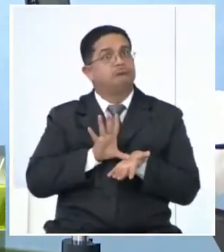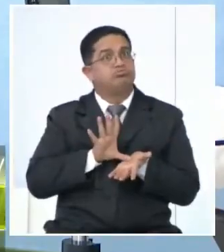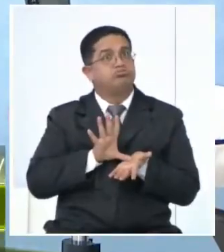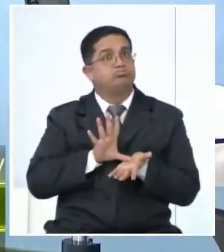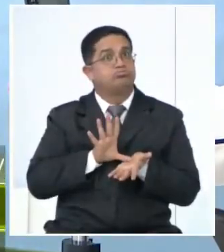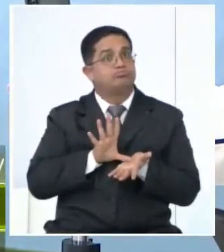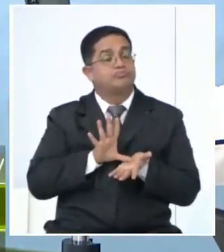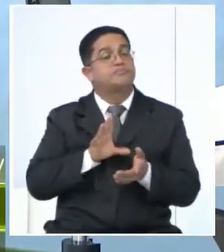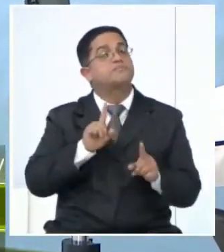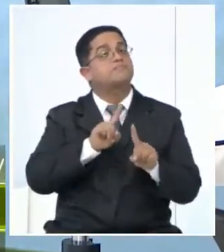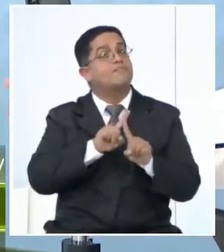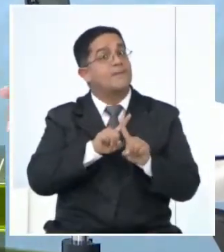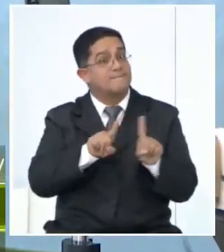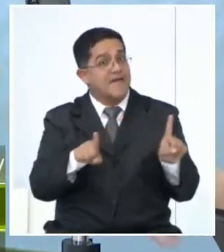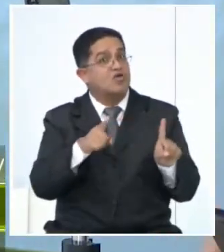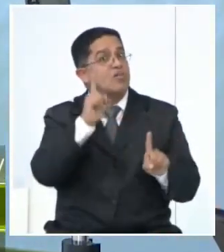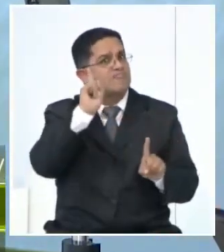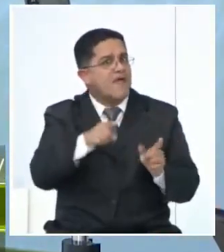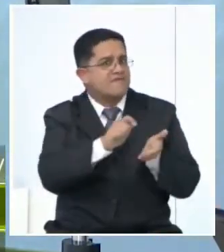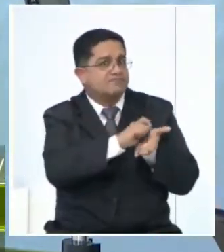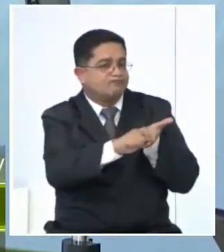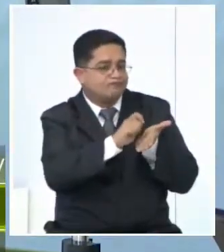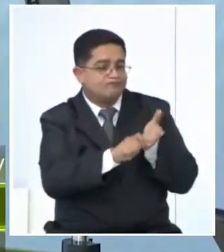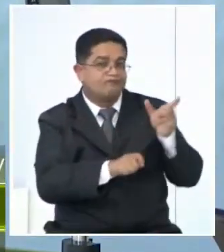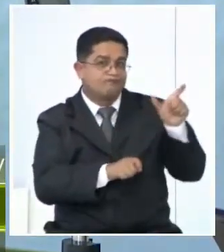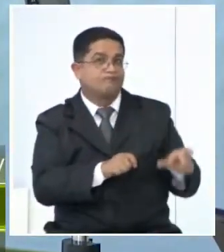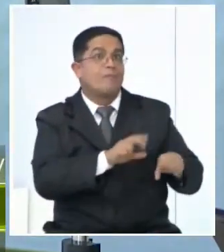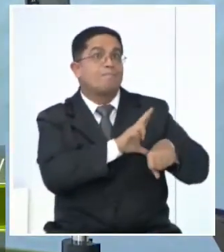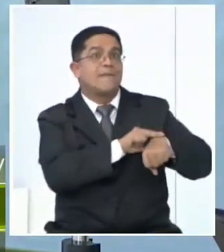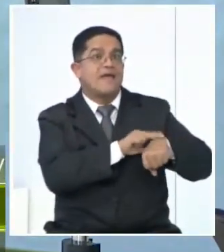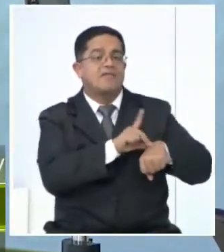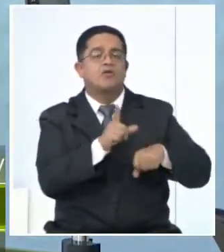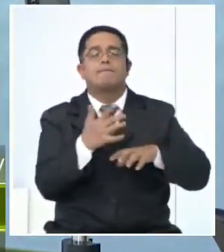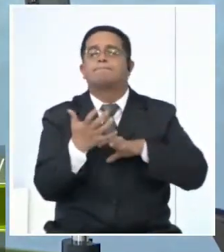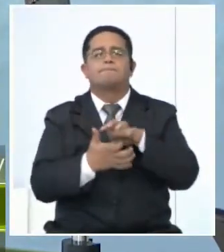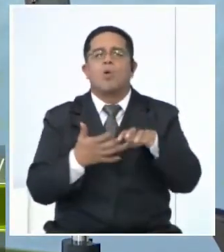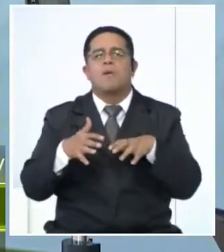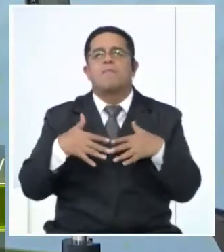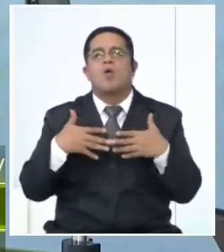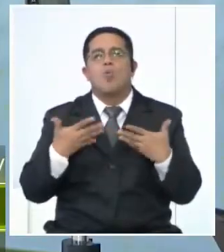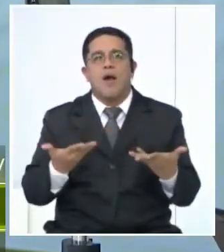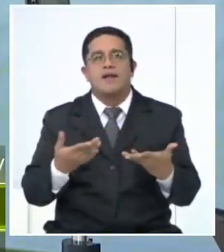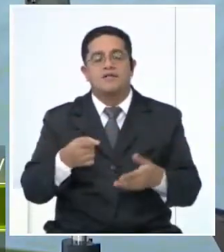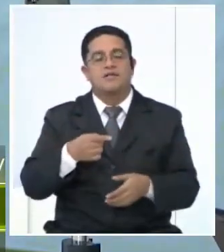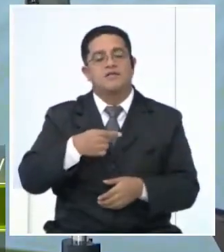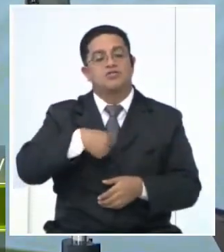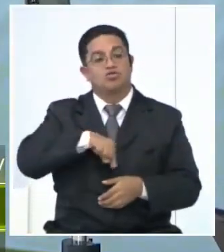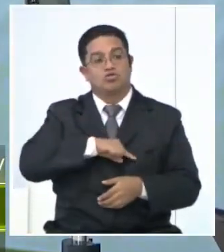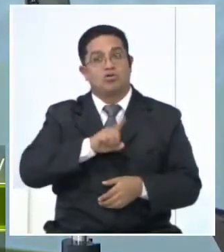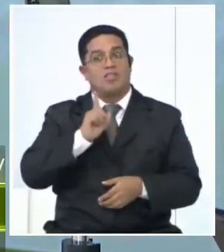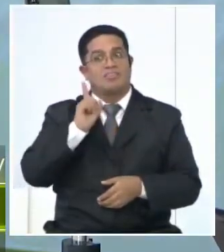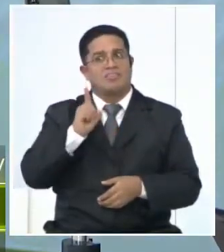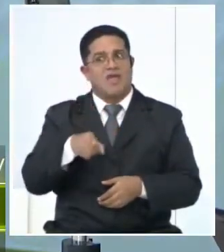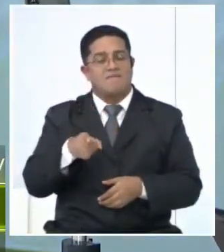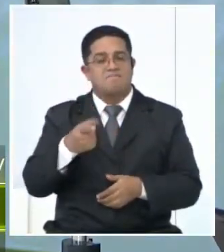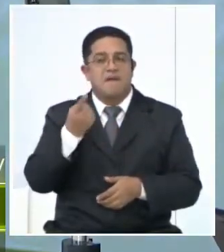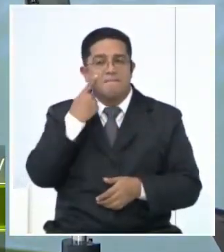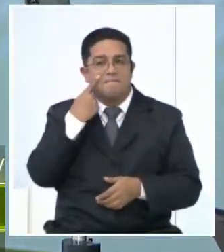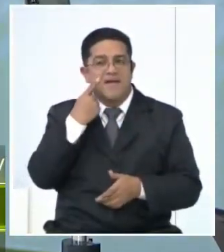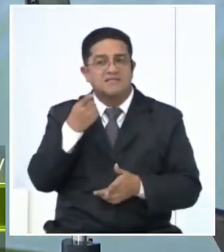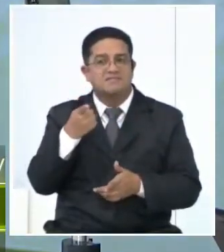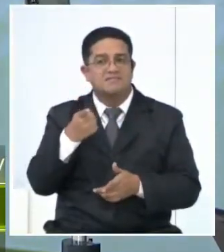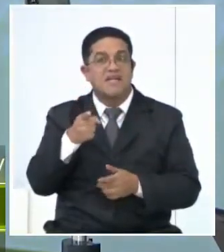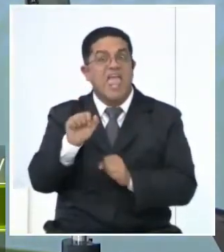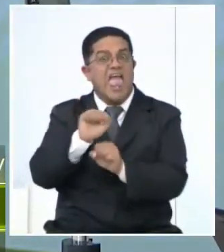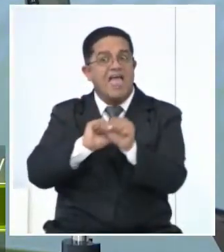reciba su tratamiento. El problema está en que deberíamos erradicar nosotros esa fuente de donde la estamos adquiriendo.